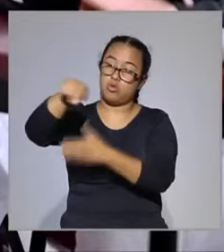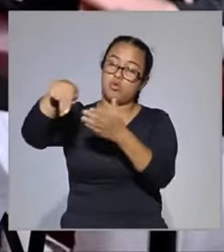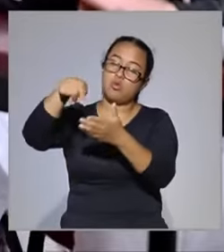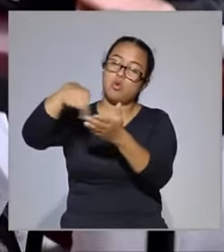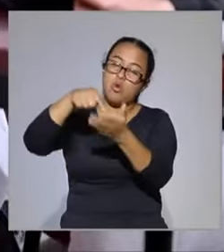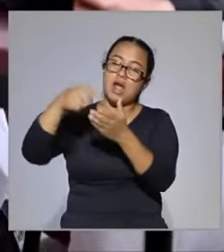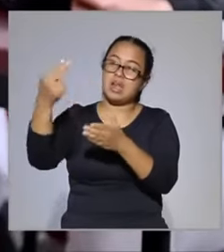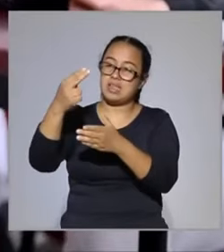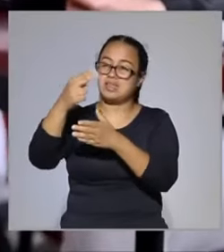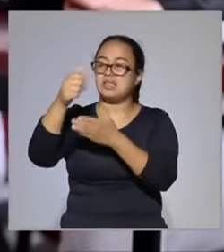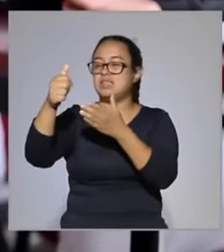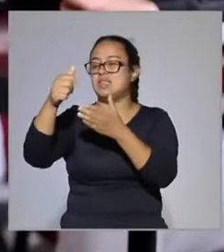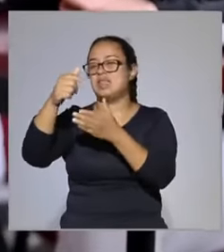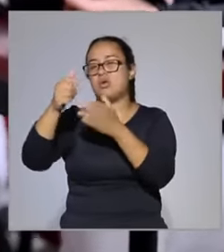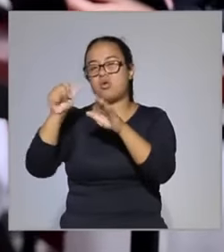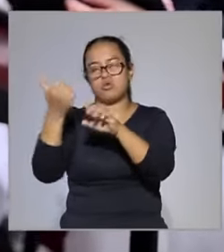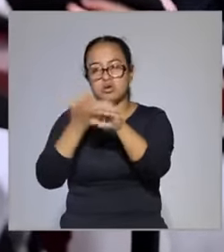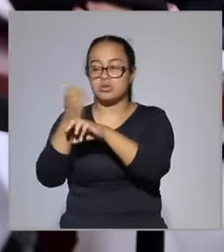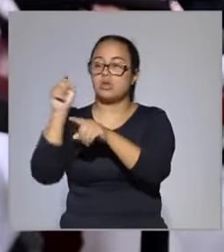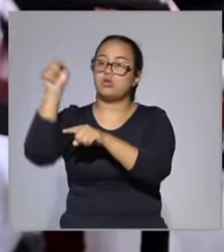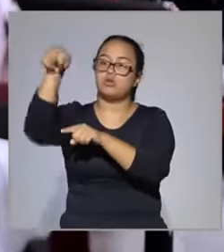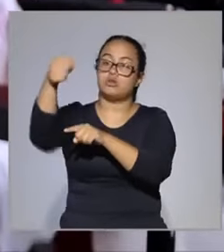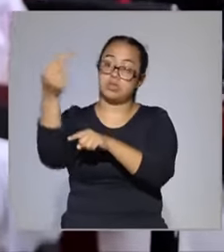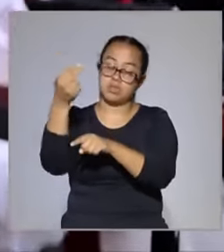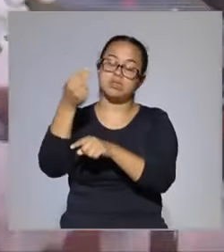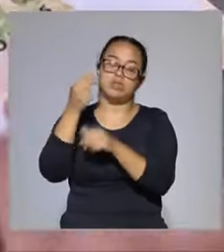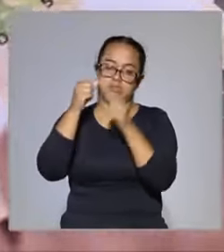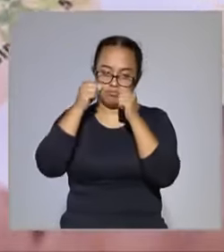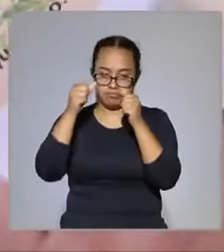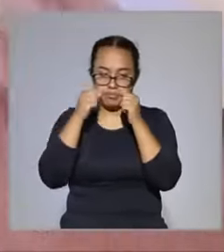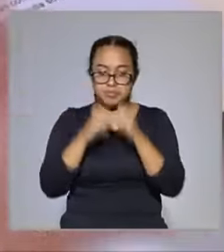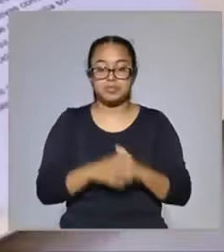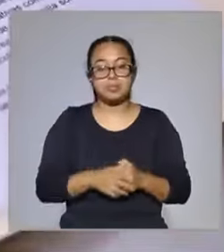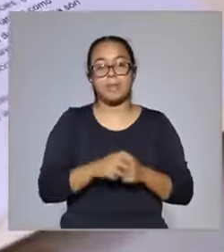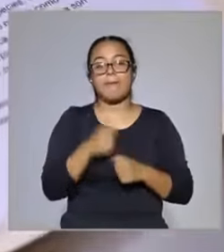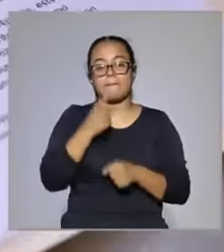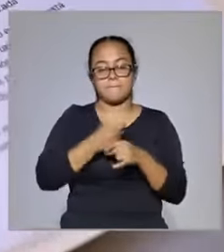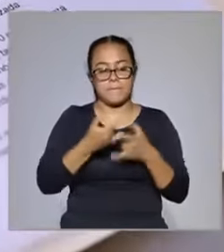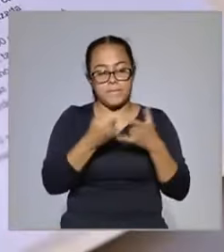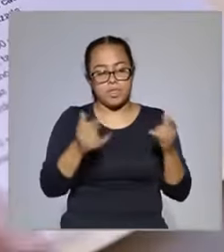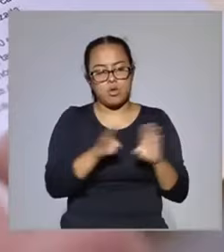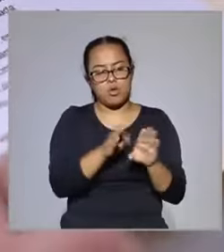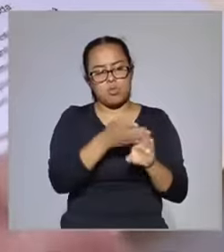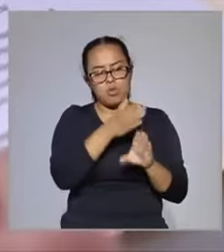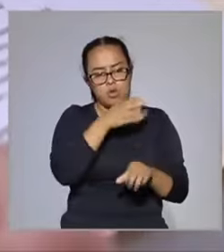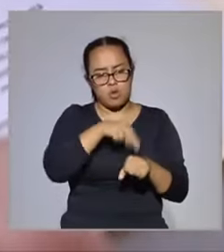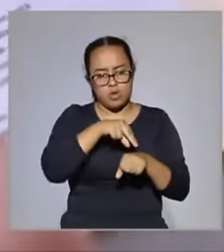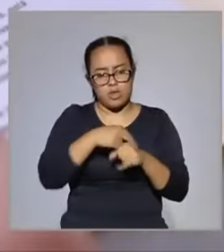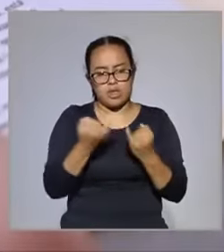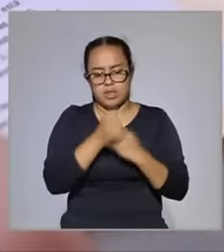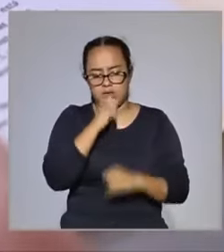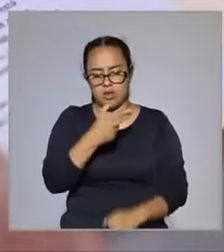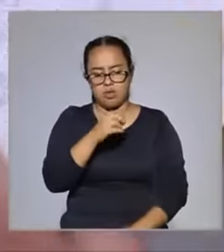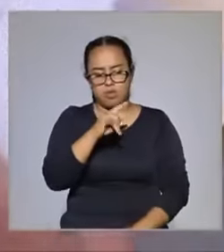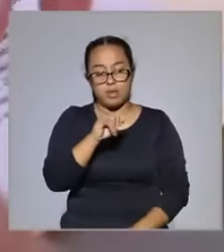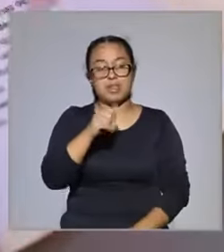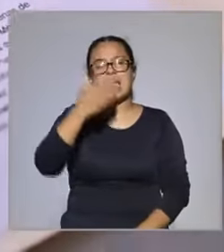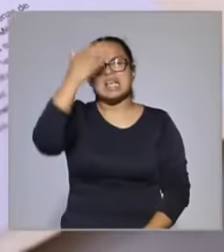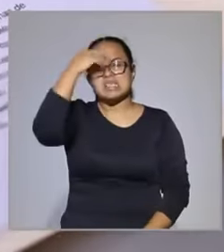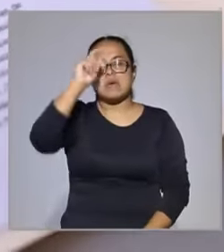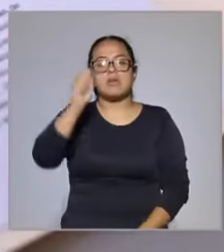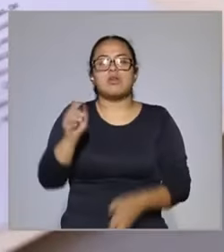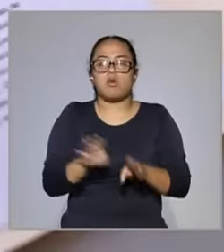de médicos. Empezamos desde los primeros semestres con materias como Historia de la Medicina y la Homeopatía, para que el alumno conozca de dónde viene esta